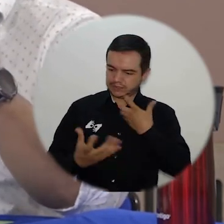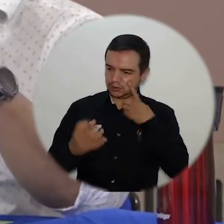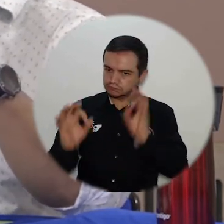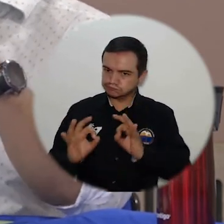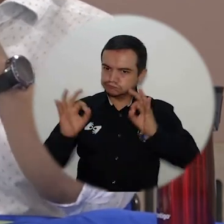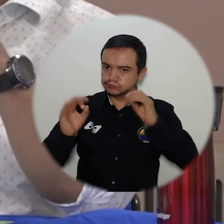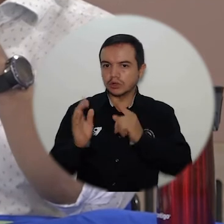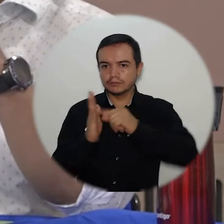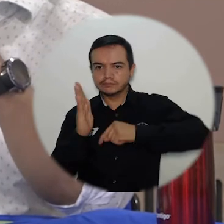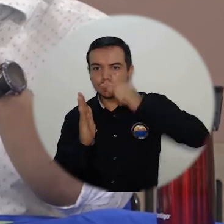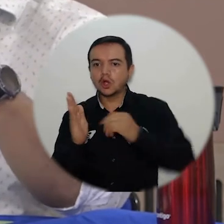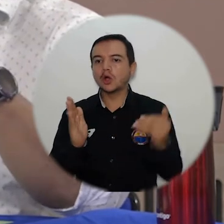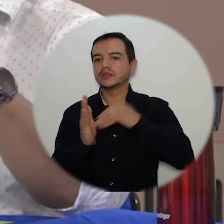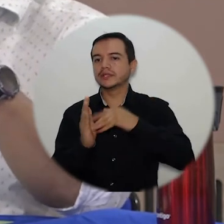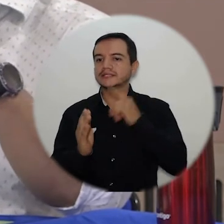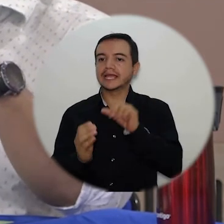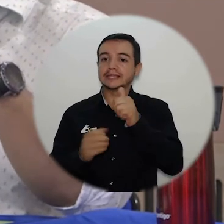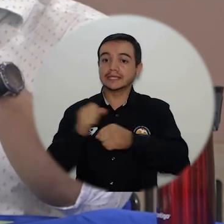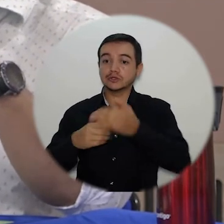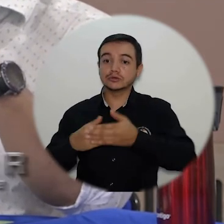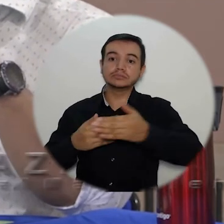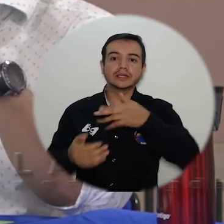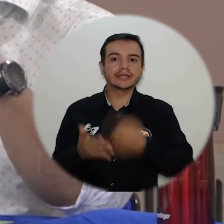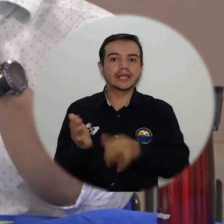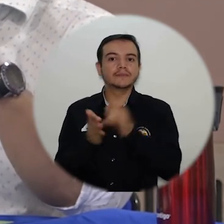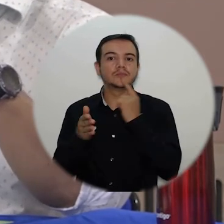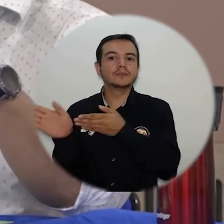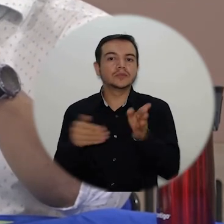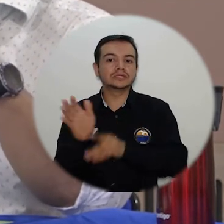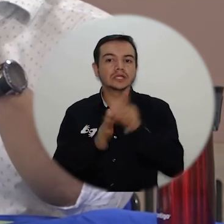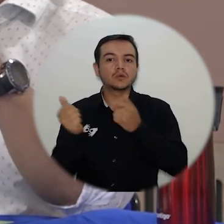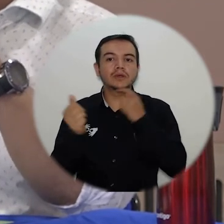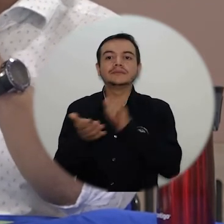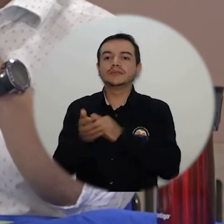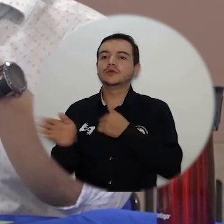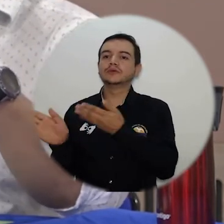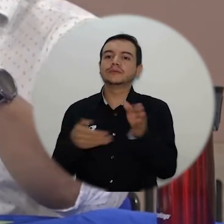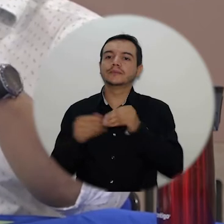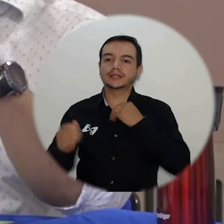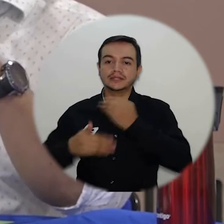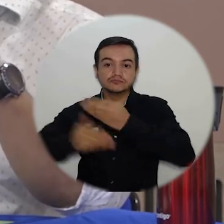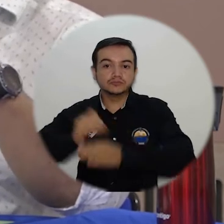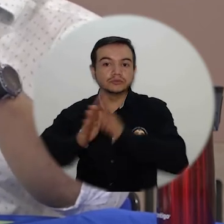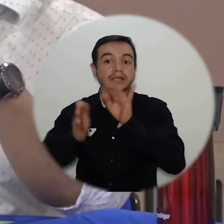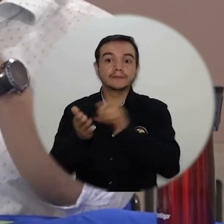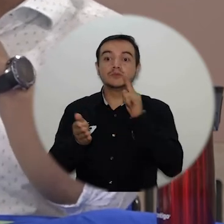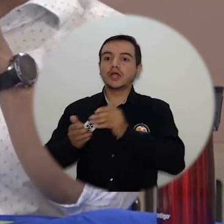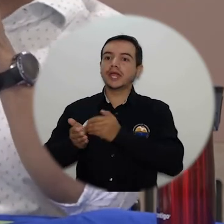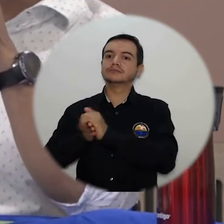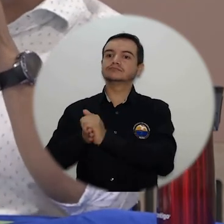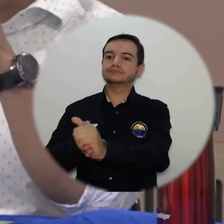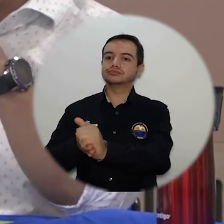propósito central de una universidad comprometida con su territorio que ayuda a resolver problemas sociales y económicos y ambientales